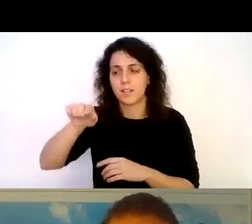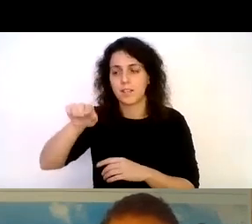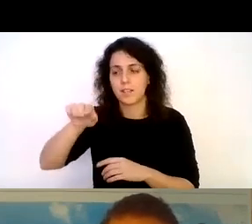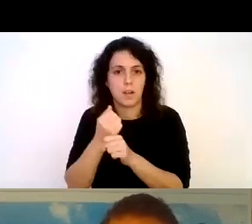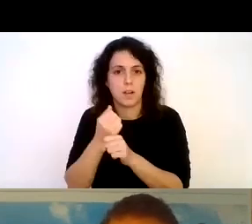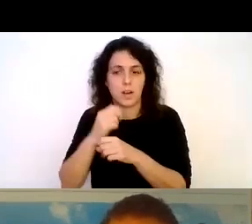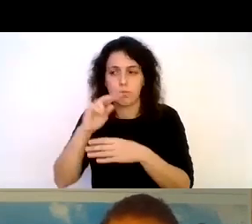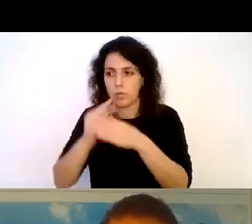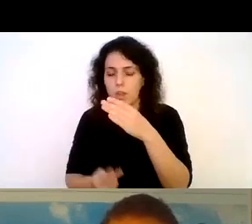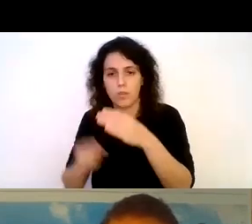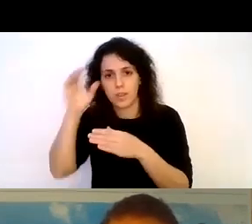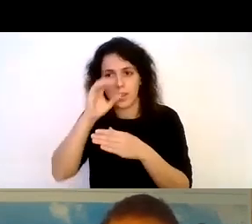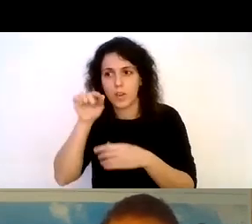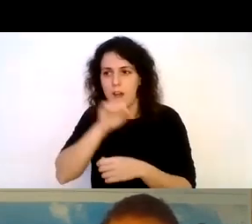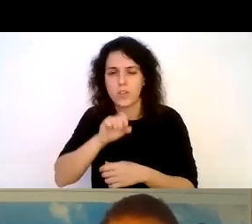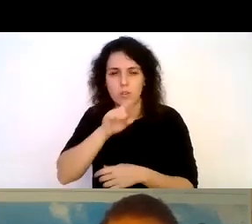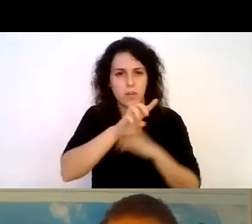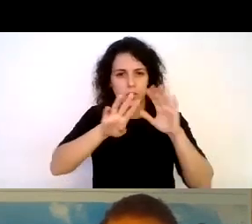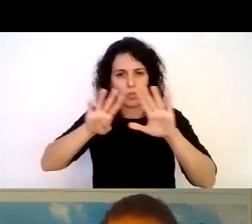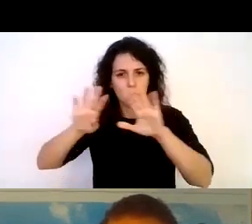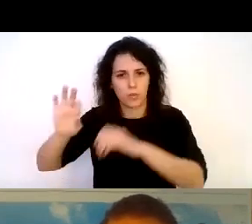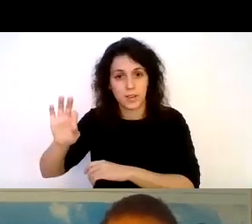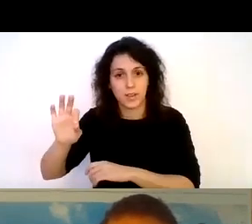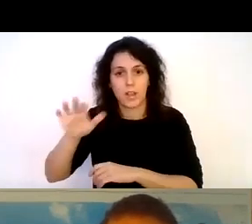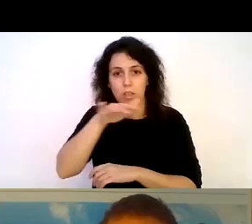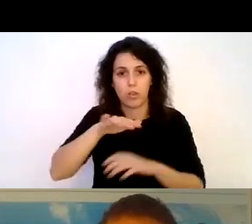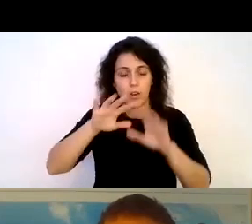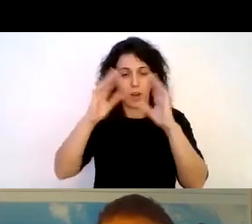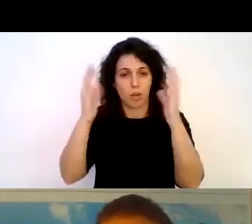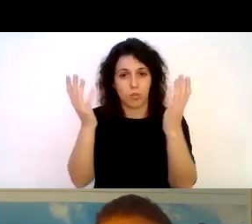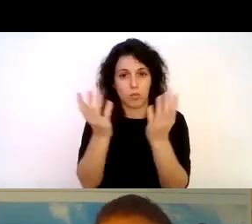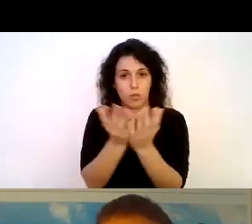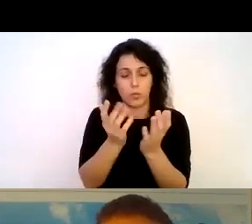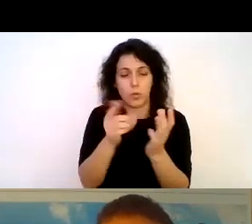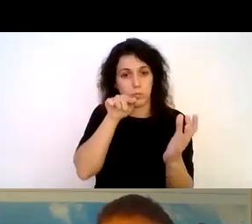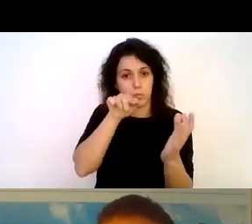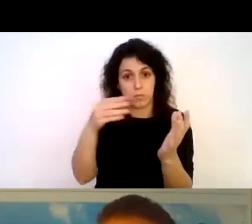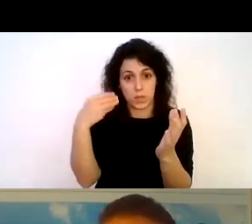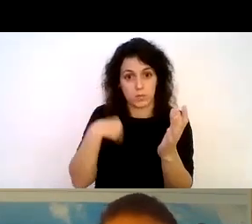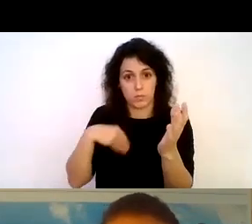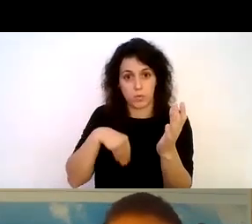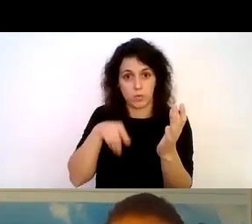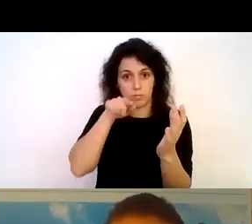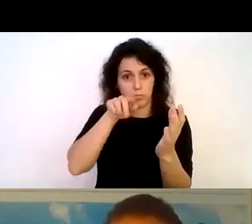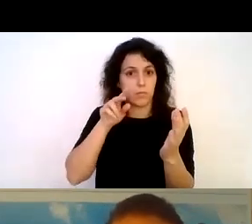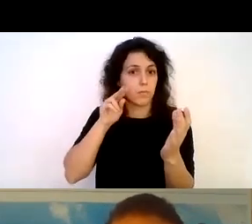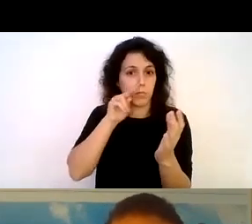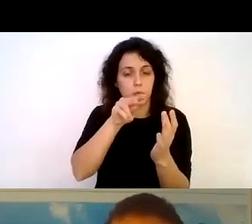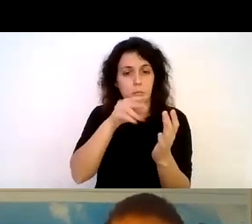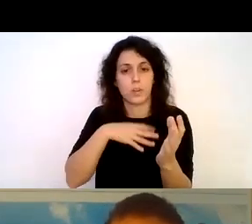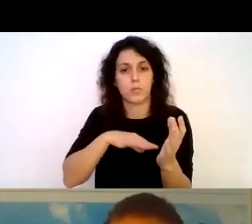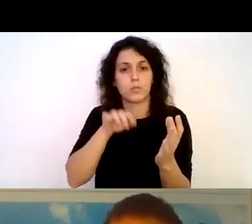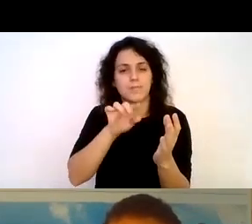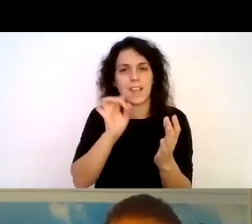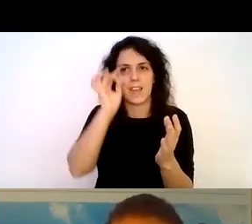90 si se llega a ver en este punto lo que vemos es el globo terráqueo y me fascinó la idea